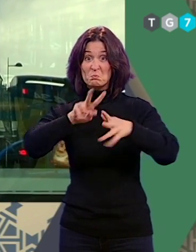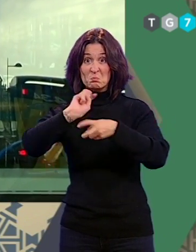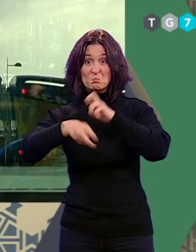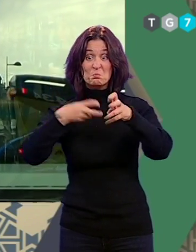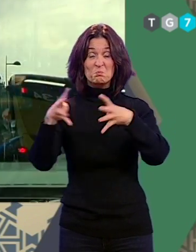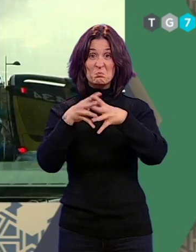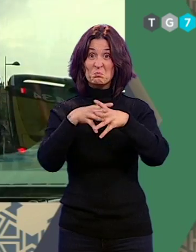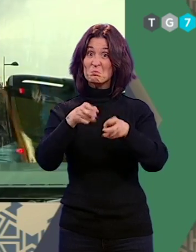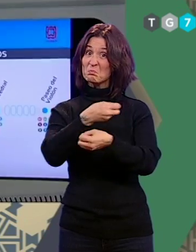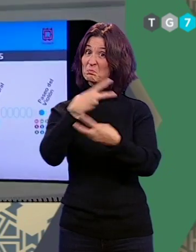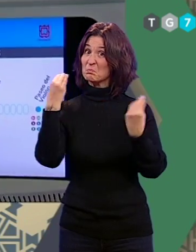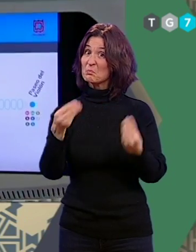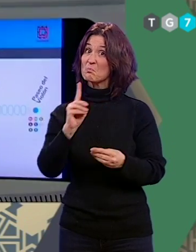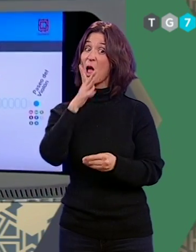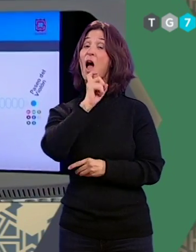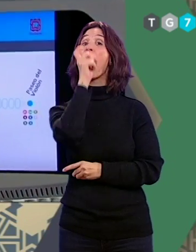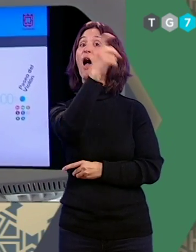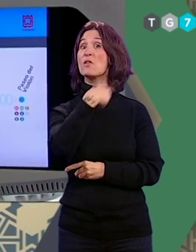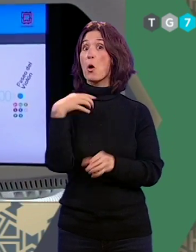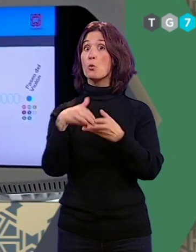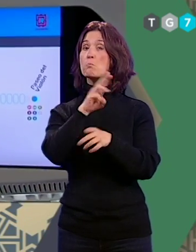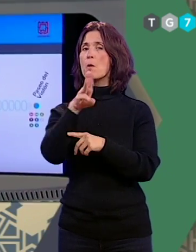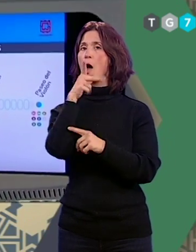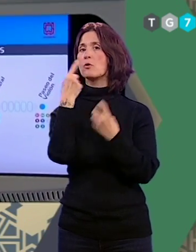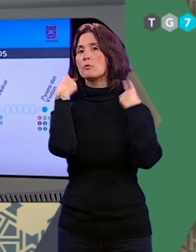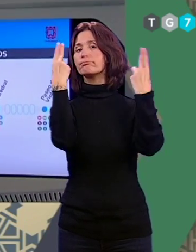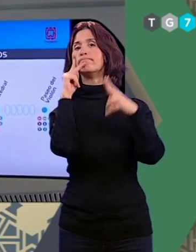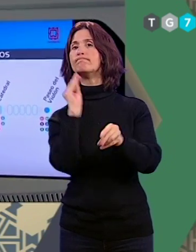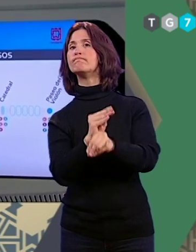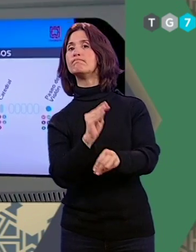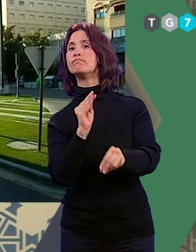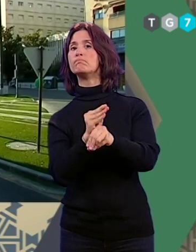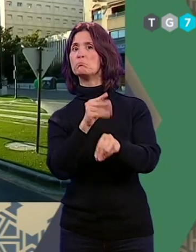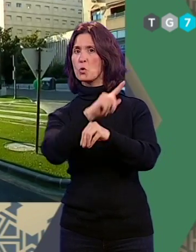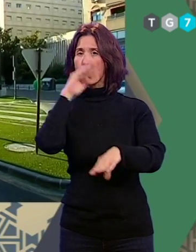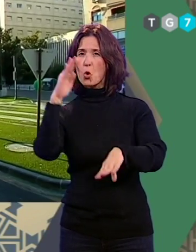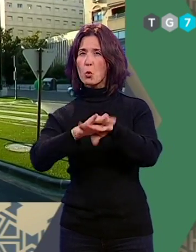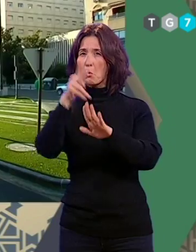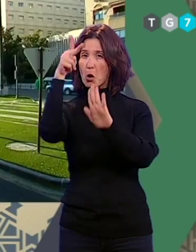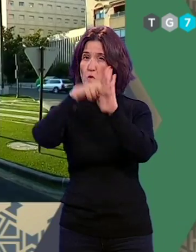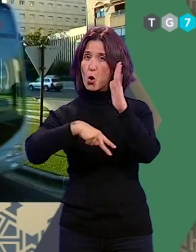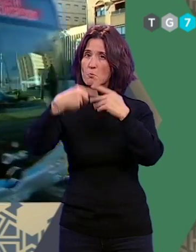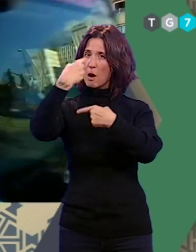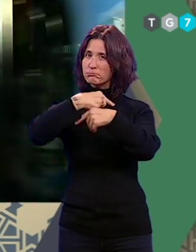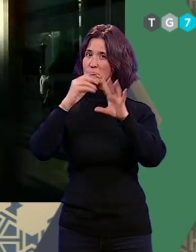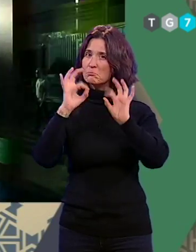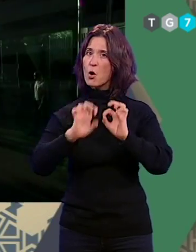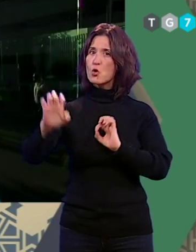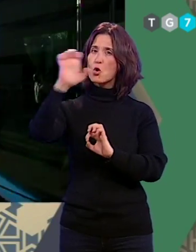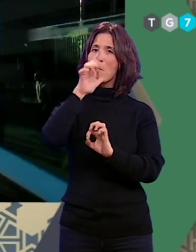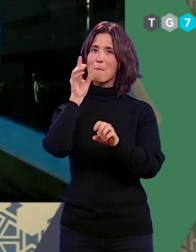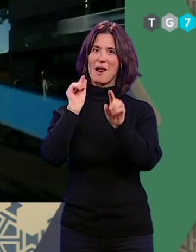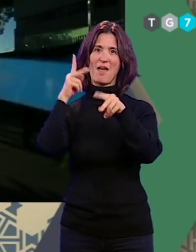y ha advertido que desde el PP estarán muy vigilantes por si los cambios cumplen con los parámetros europeos de contaminación ambiental.